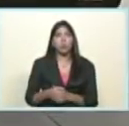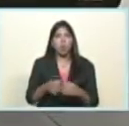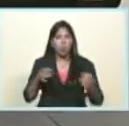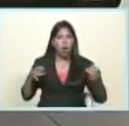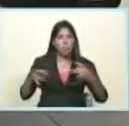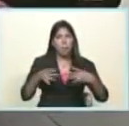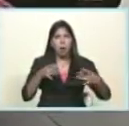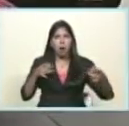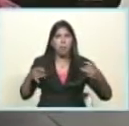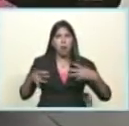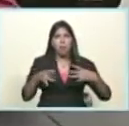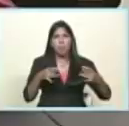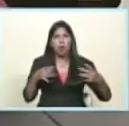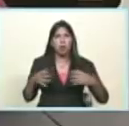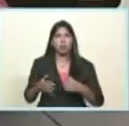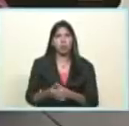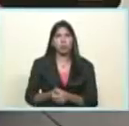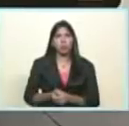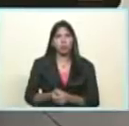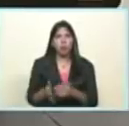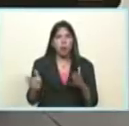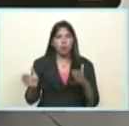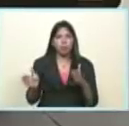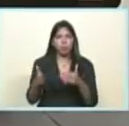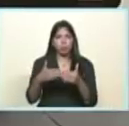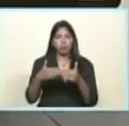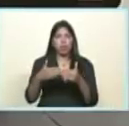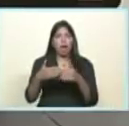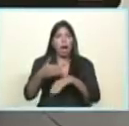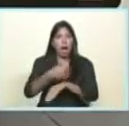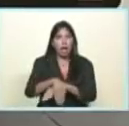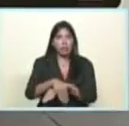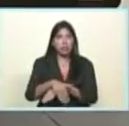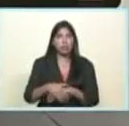de la guarimba del trancaso de la amenaza